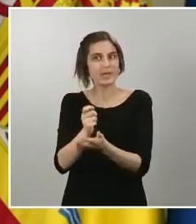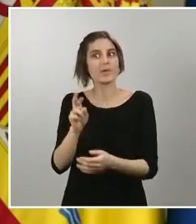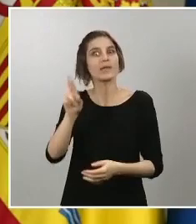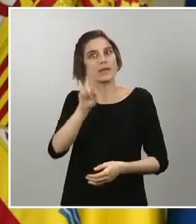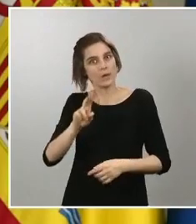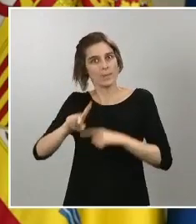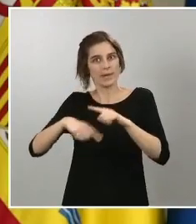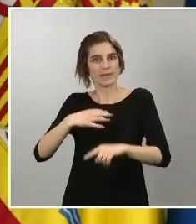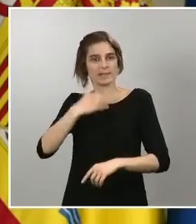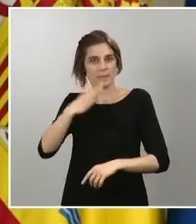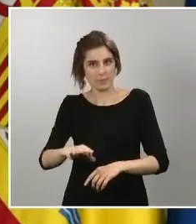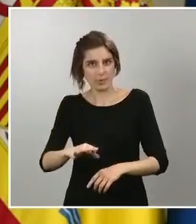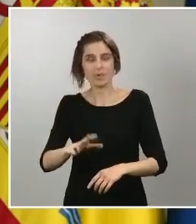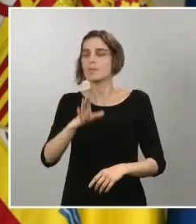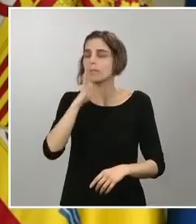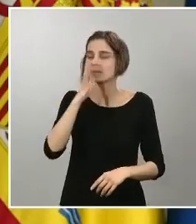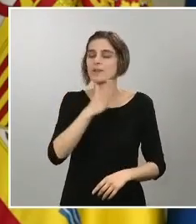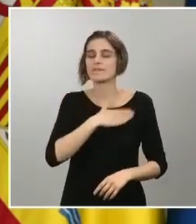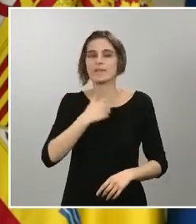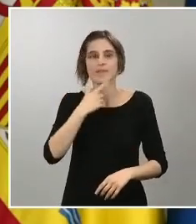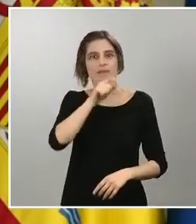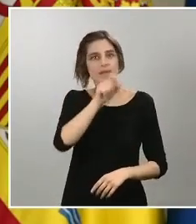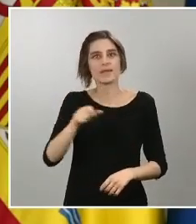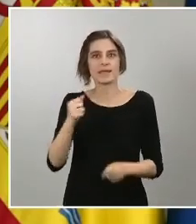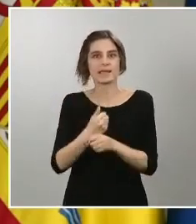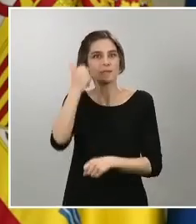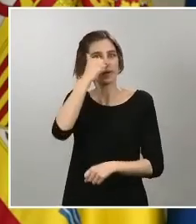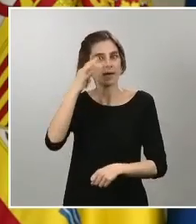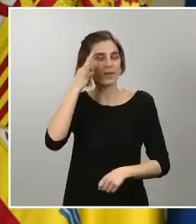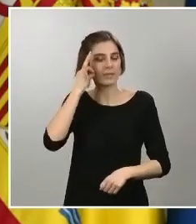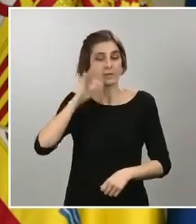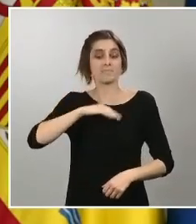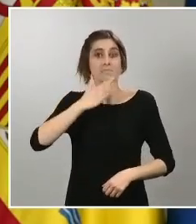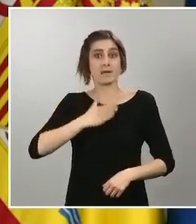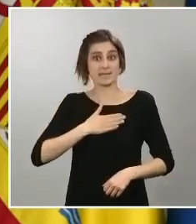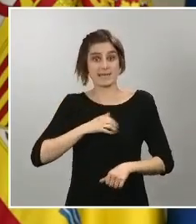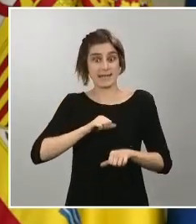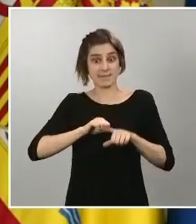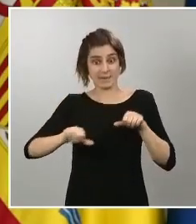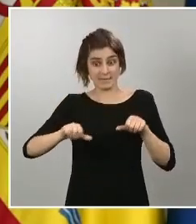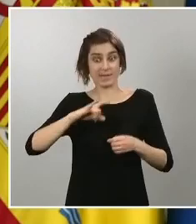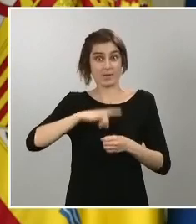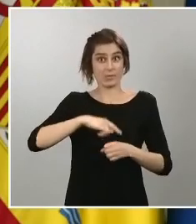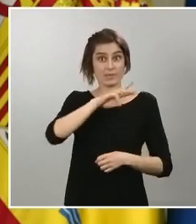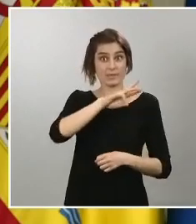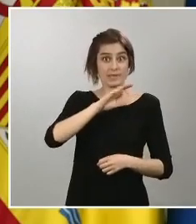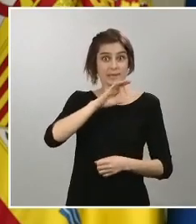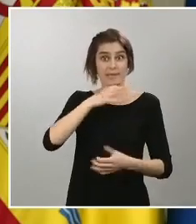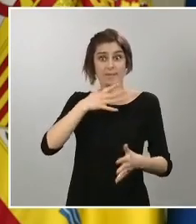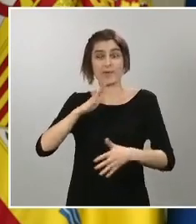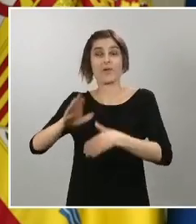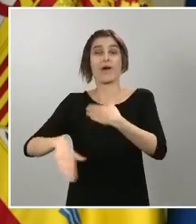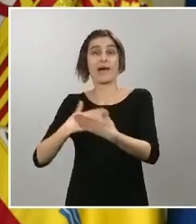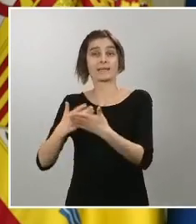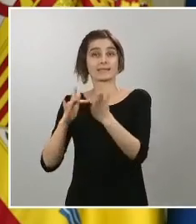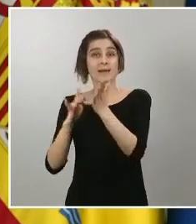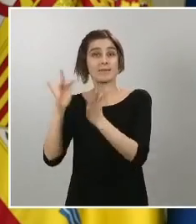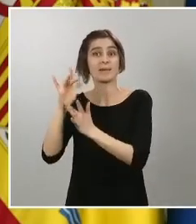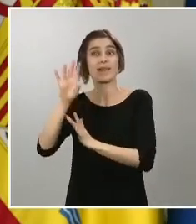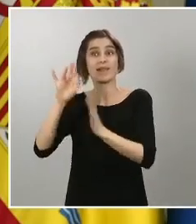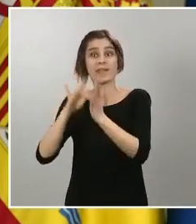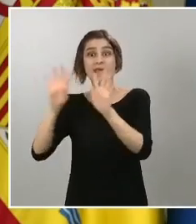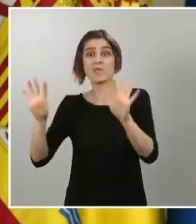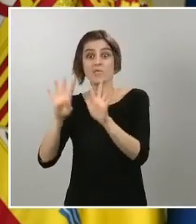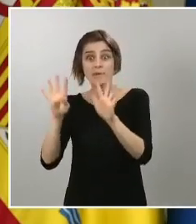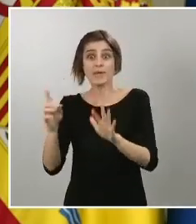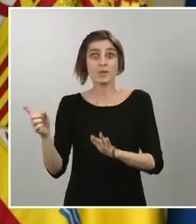desde mañana lunes 30 de marzo hasta el día 9 de abril han de quedarse en sus casas y que van a emprender después